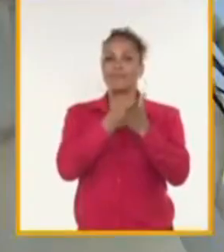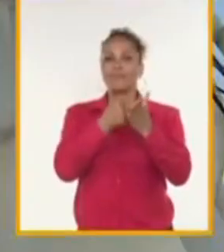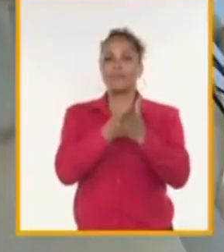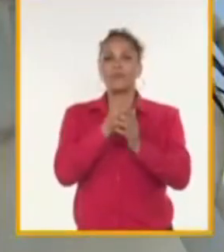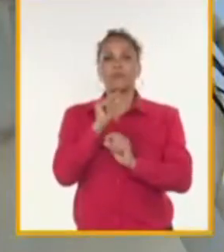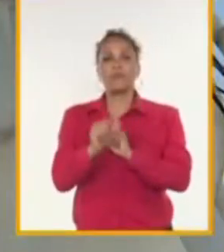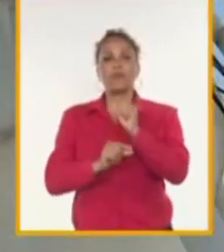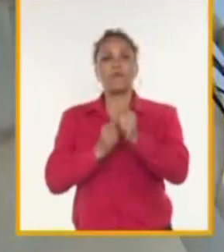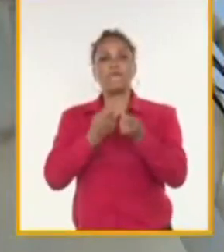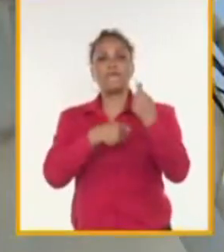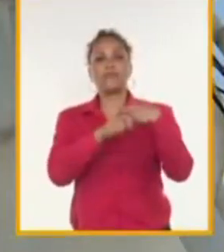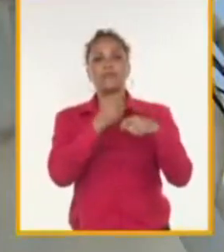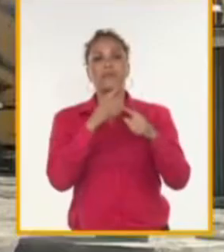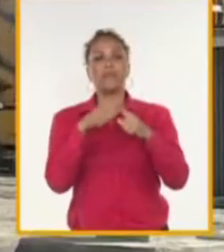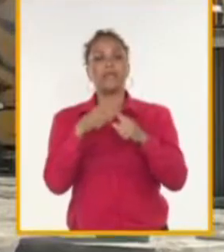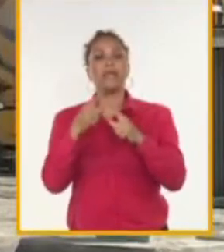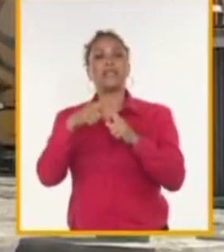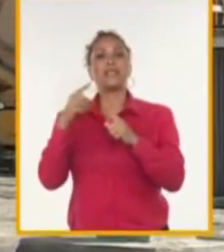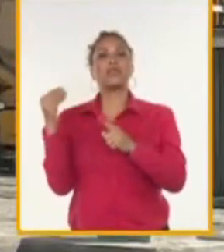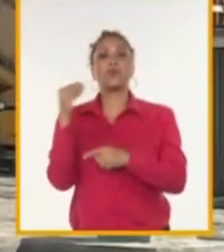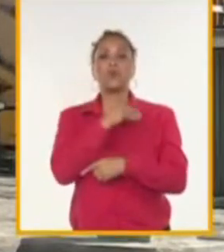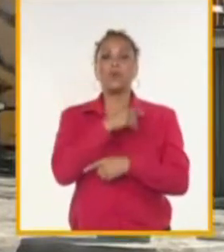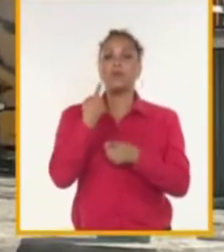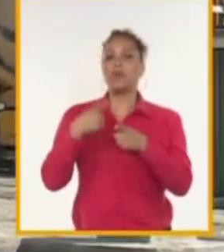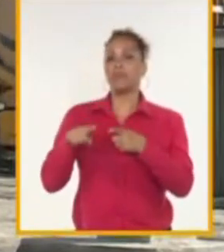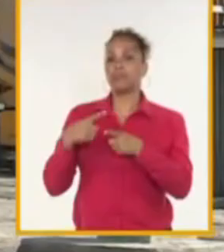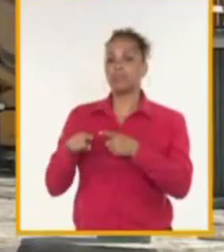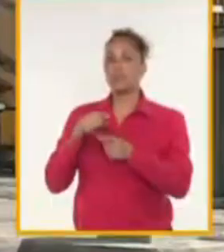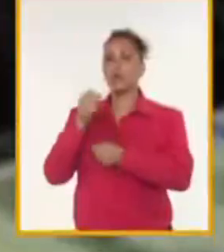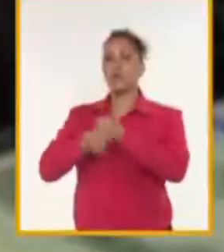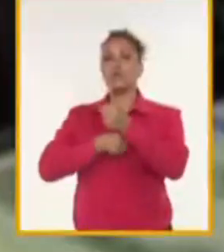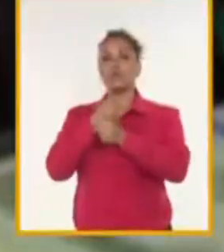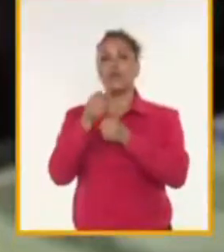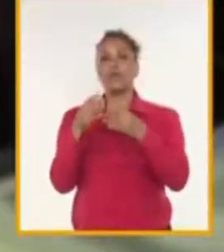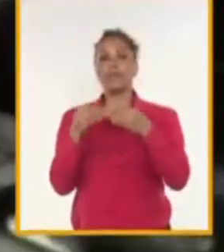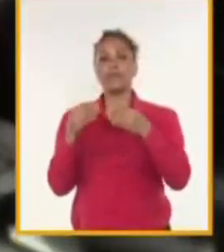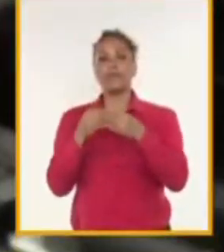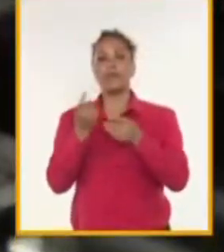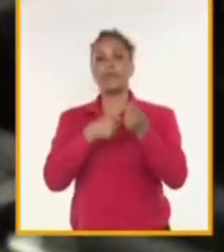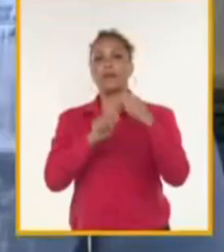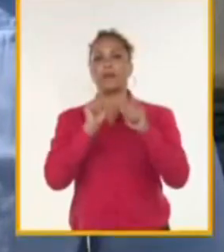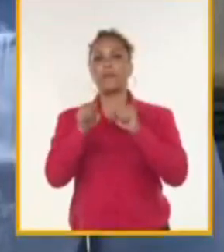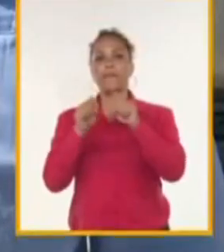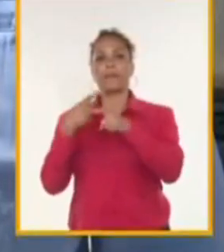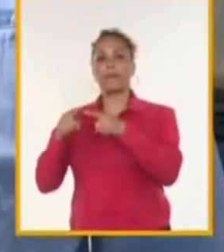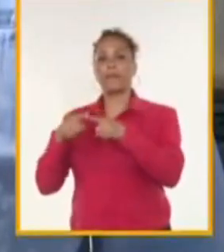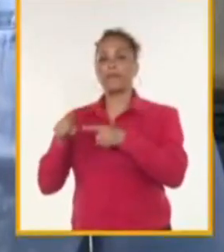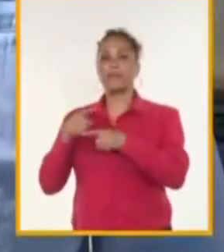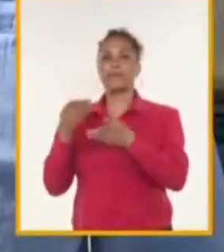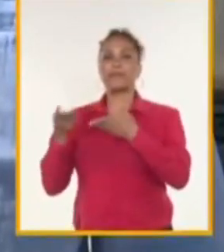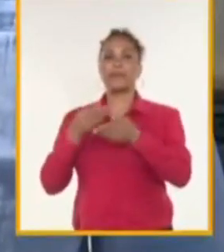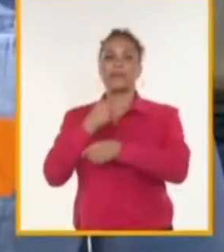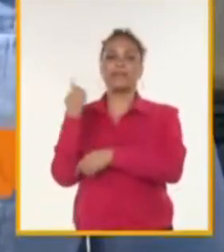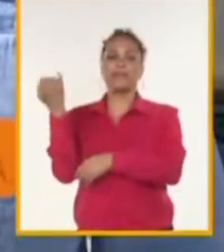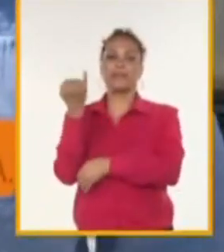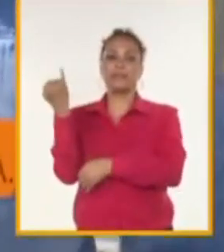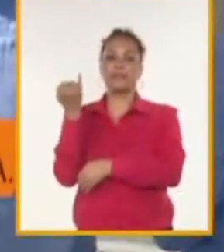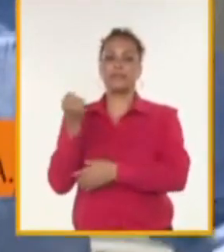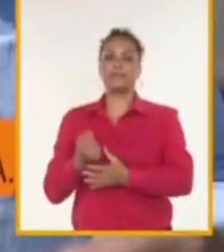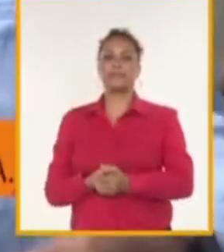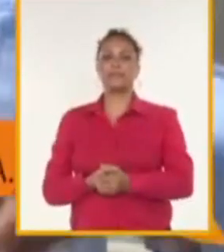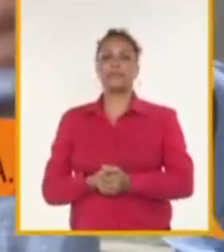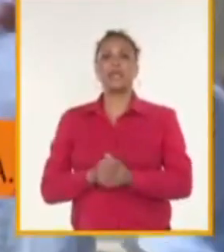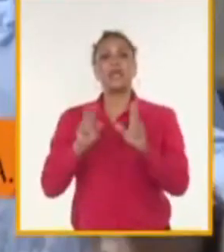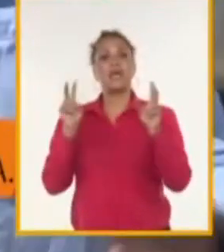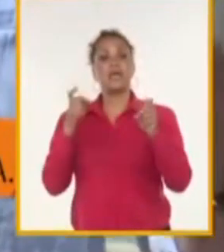importar tecnologías e insumos y utilizar el dólar en los mercados internacionales. Es el tema de